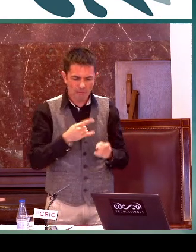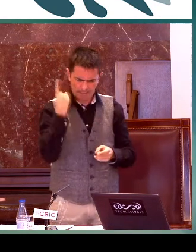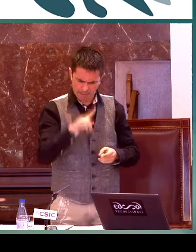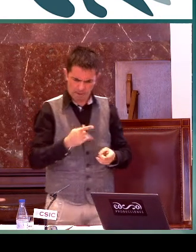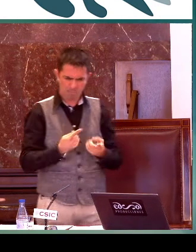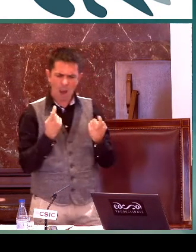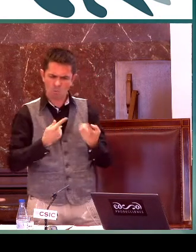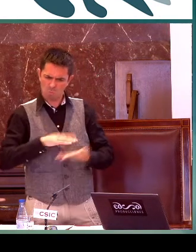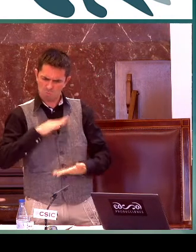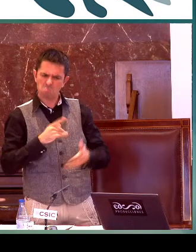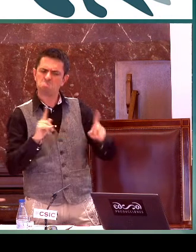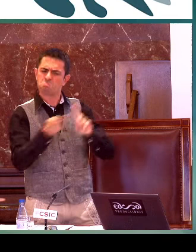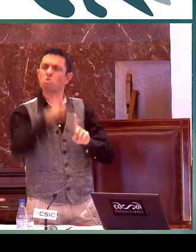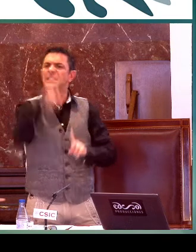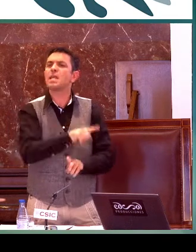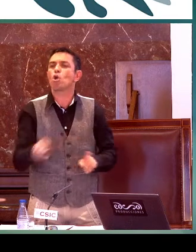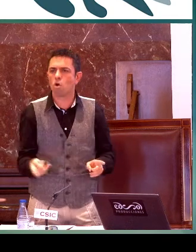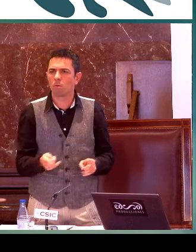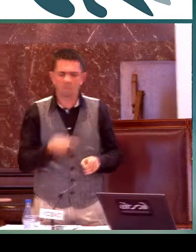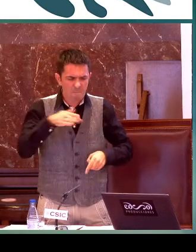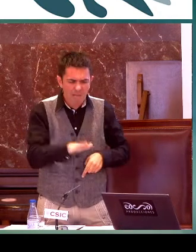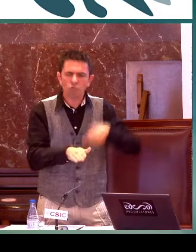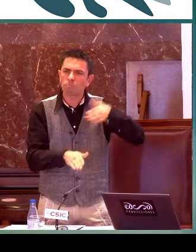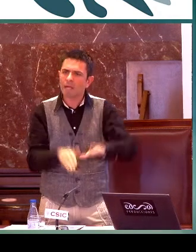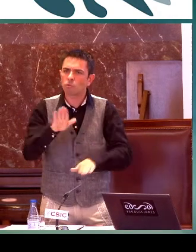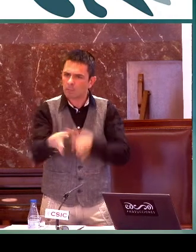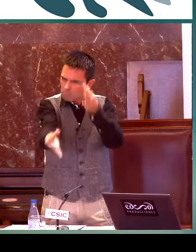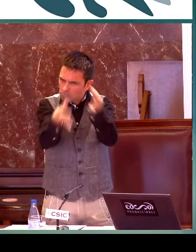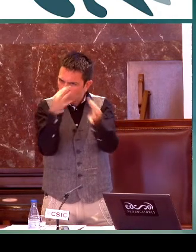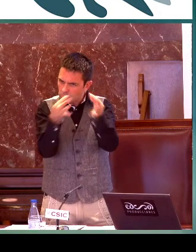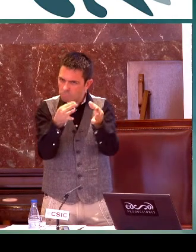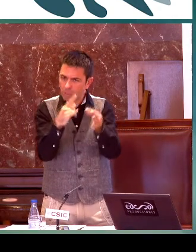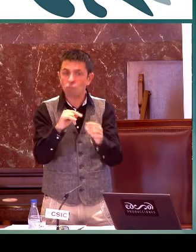tener muy claro qué es lo que debe saber el alumno y lo que debe conseguir.